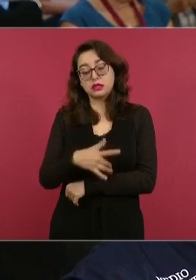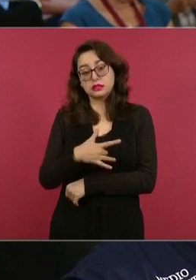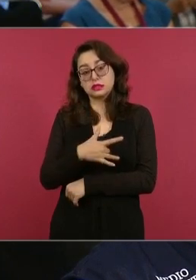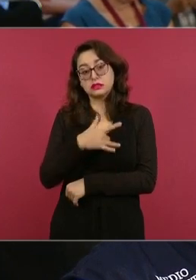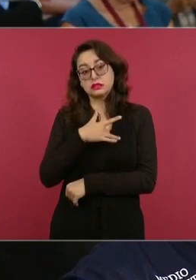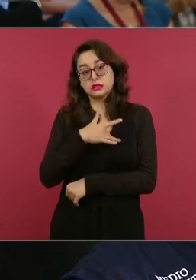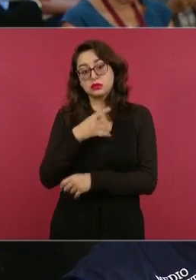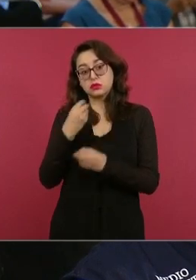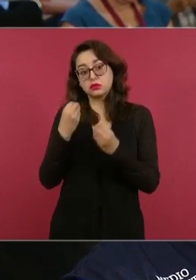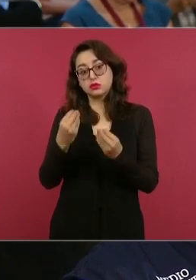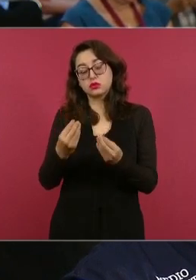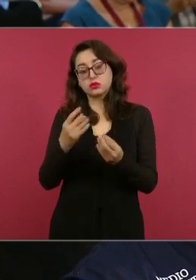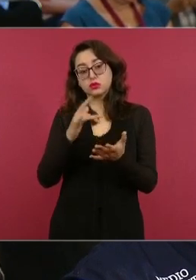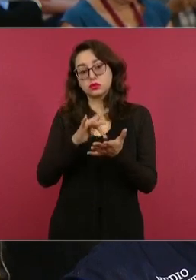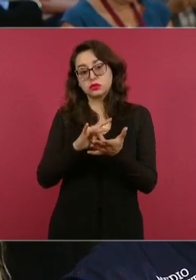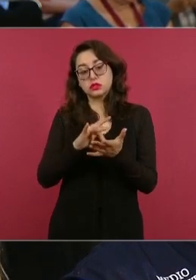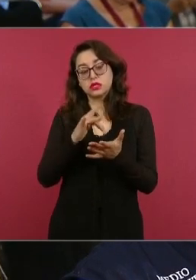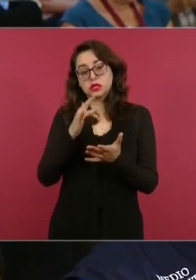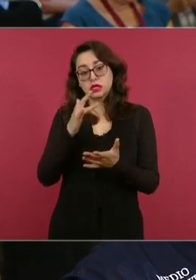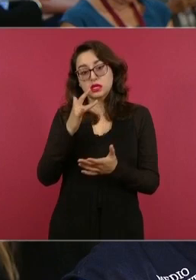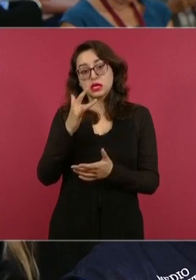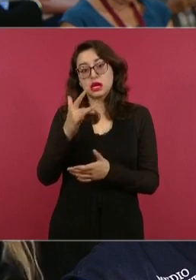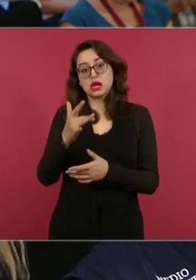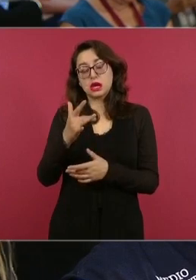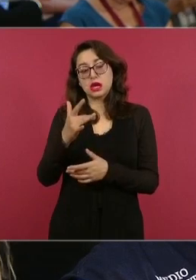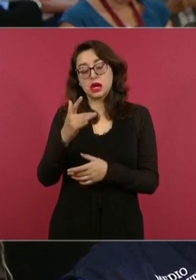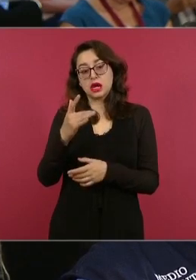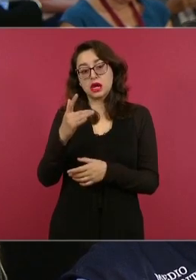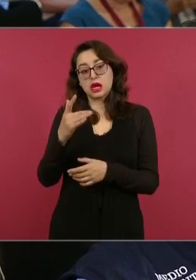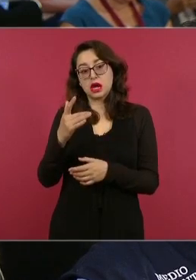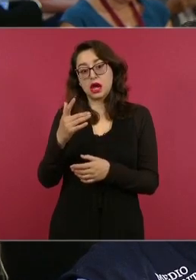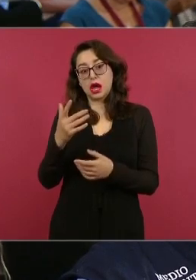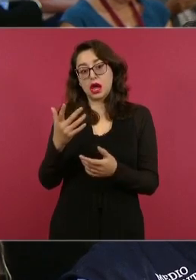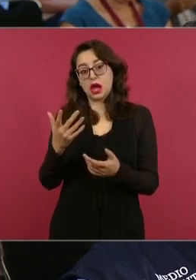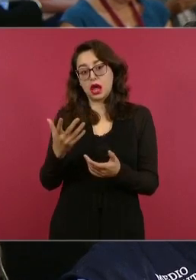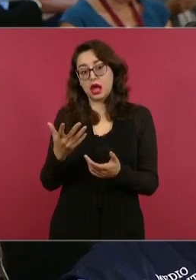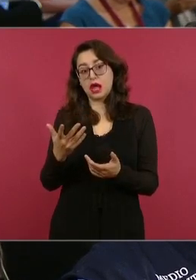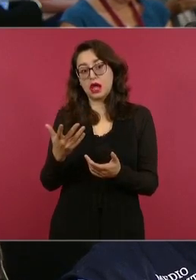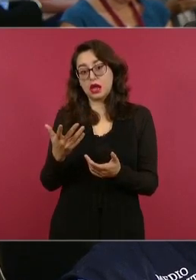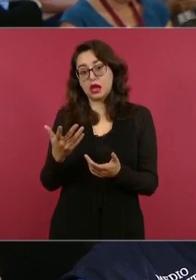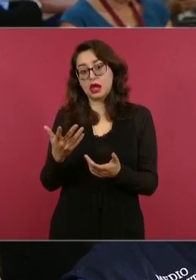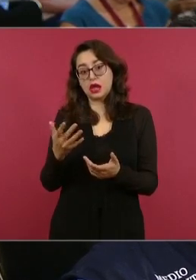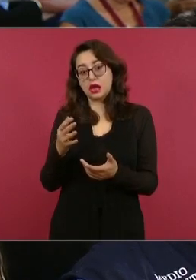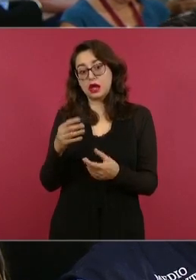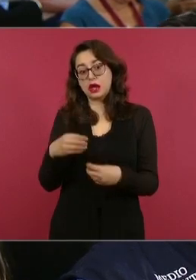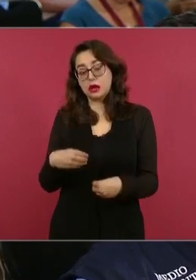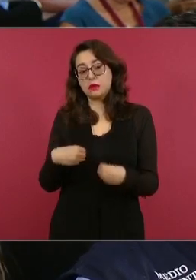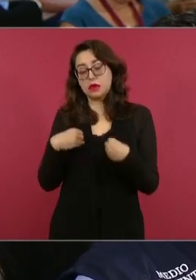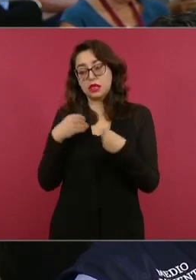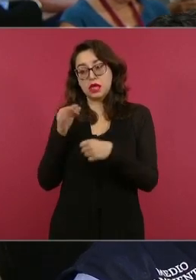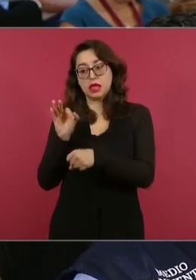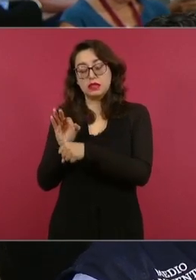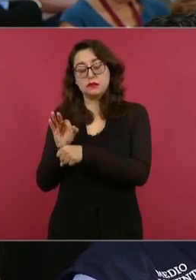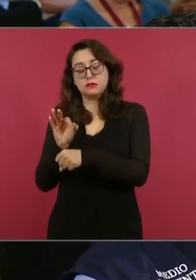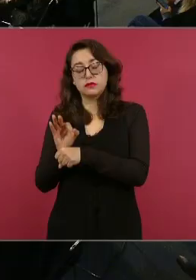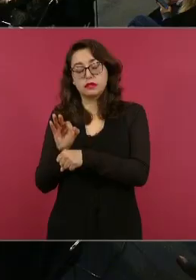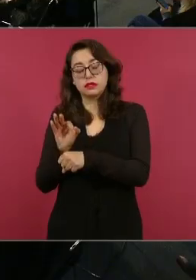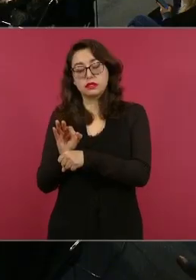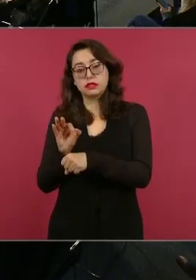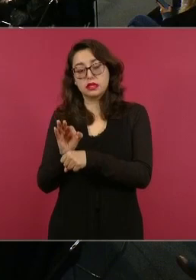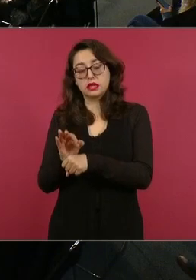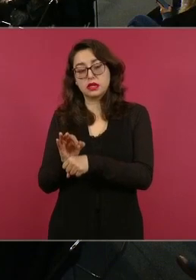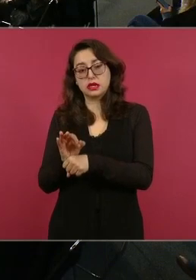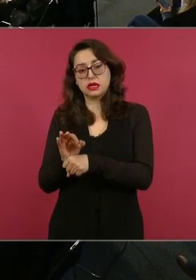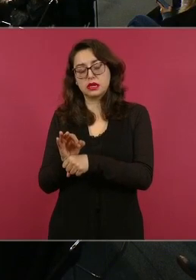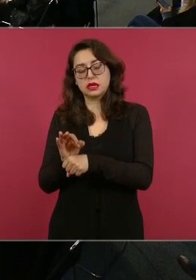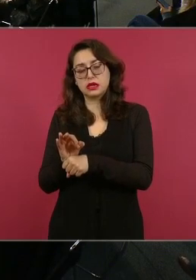y tantas vidas que no van a ser sacrificadas ahí por eso le pregunto